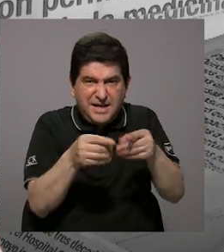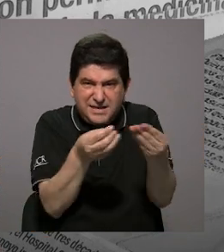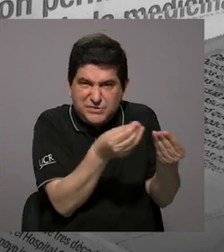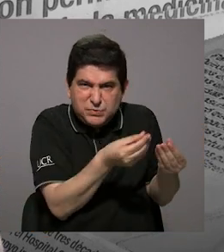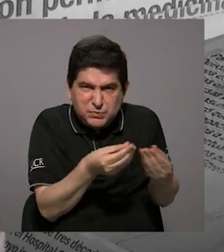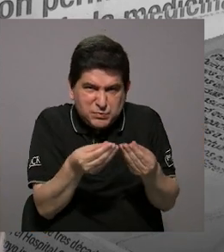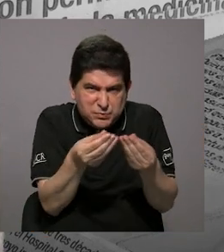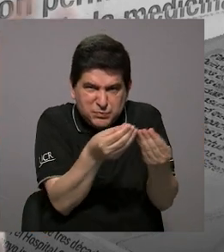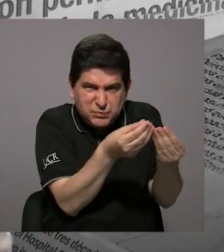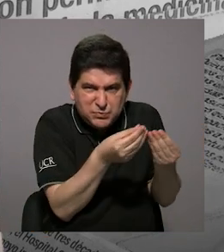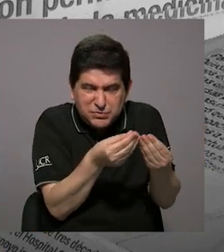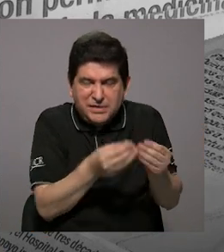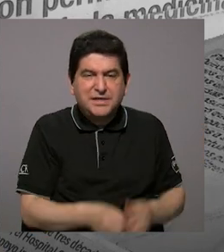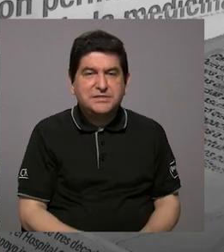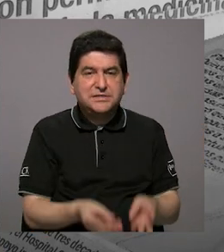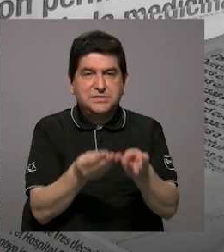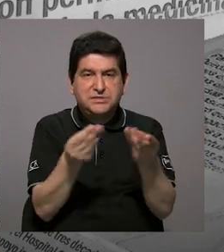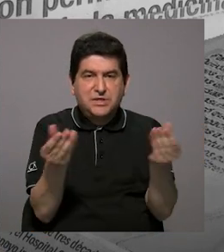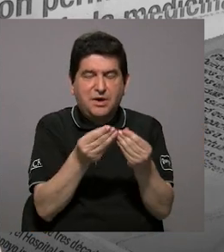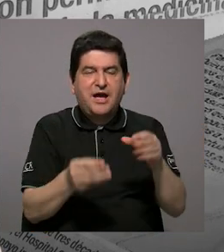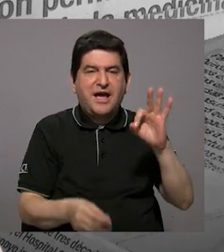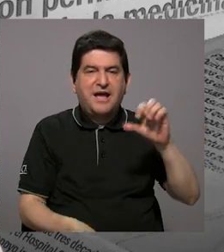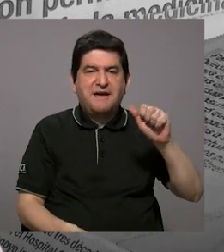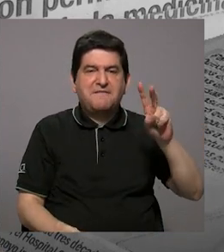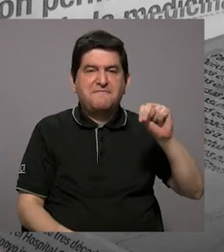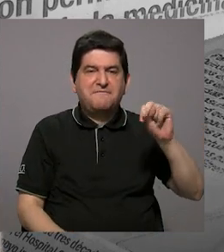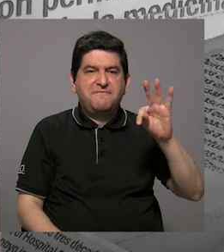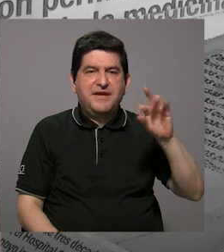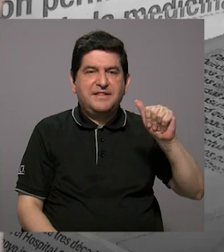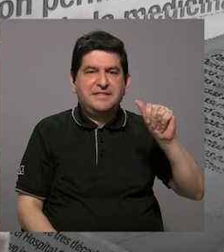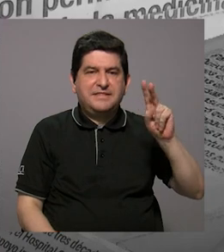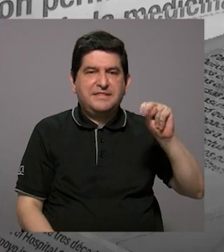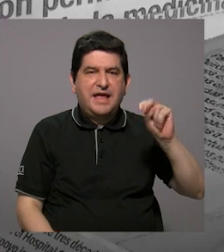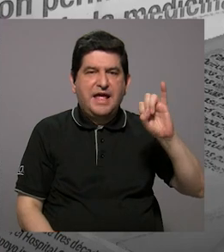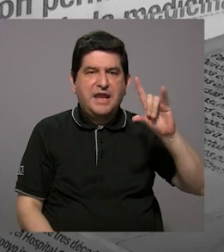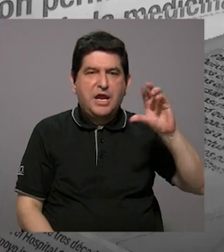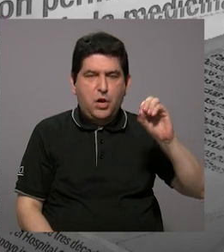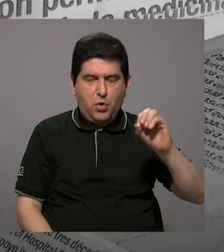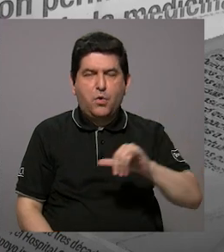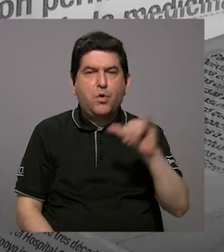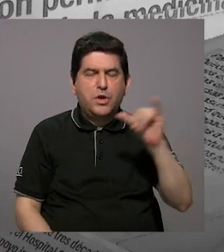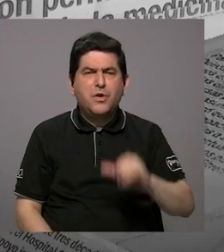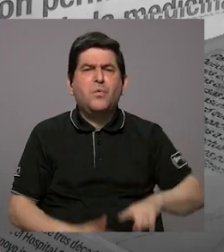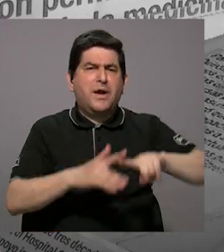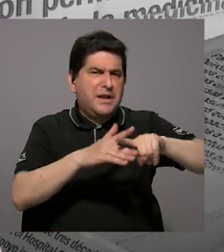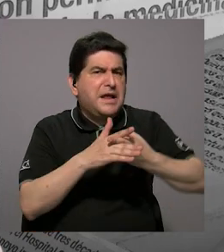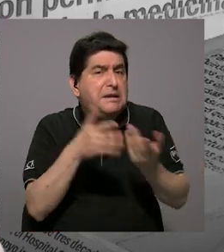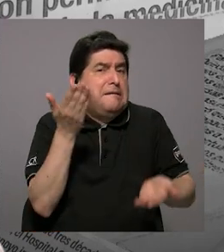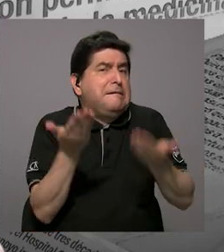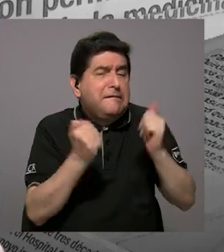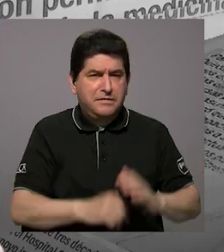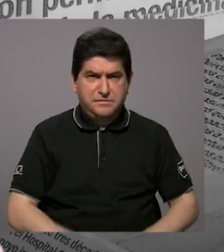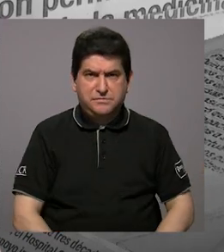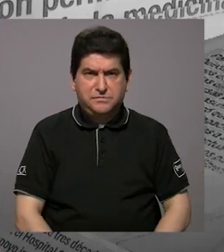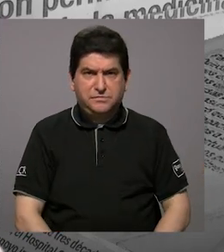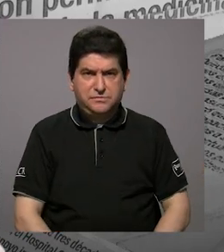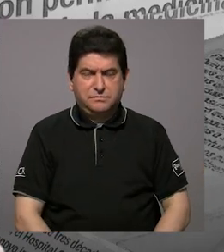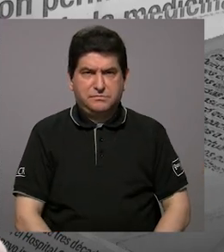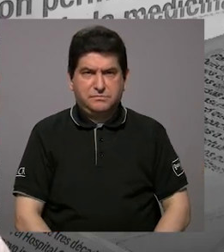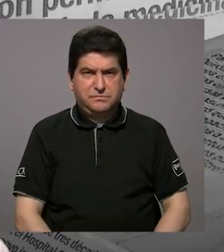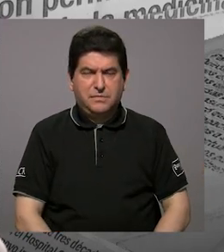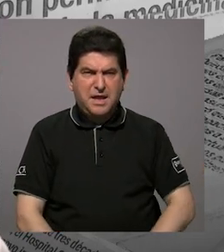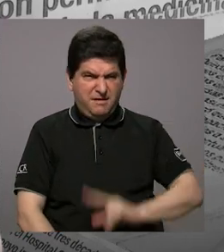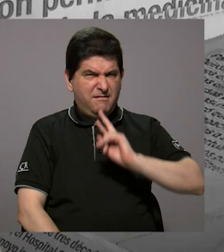podían estar asociados a la producción de fentanilo y podría haber sido ese también el origen. ¿Qué,